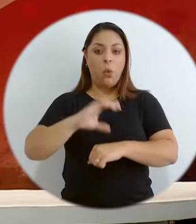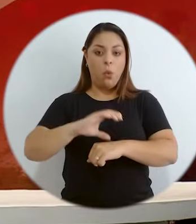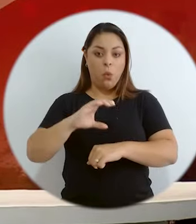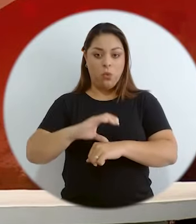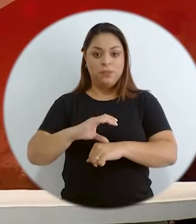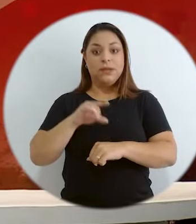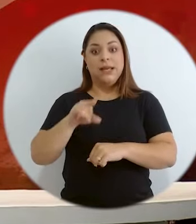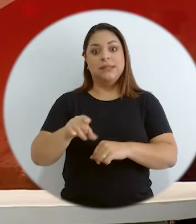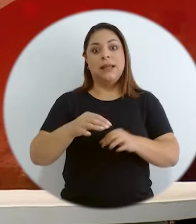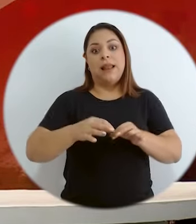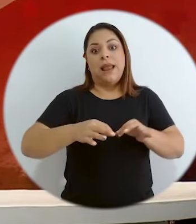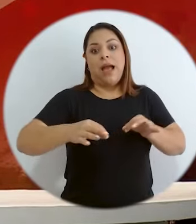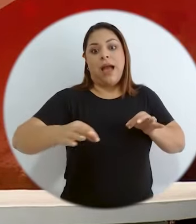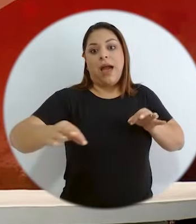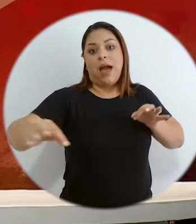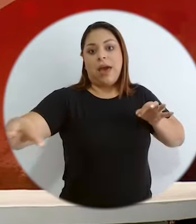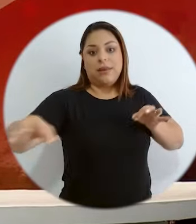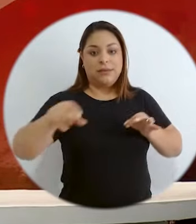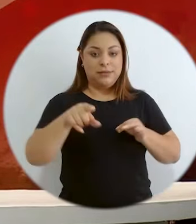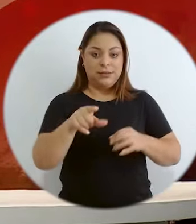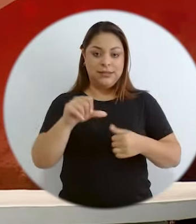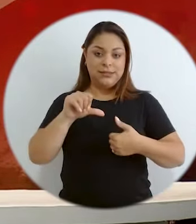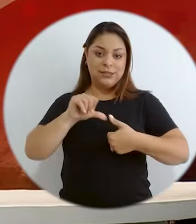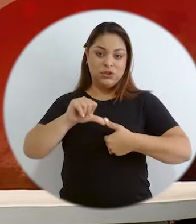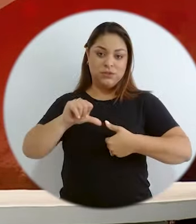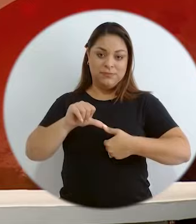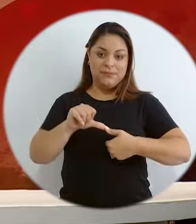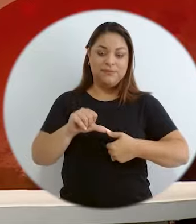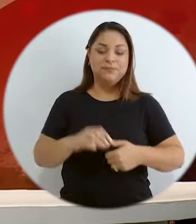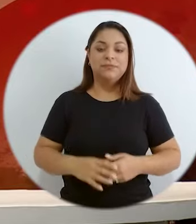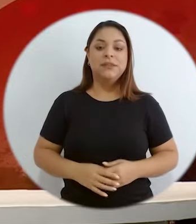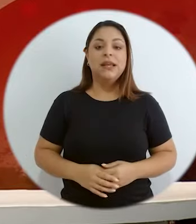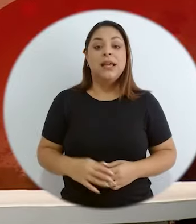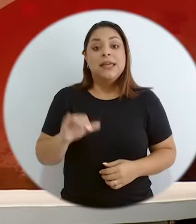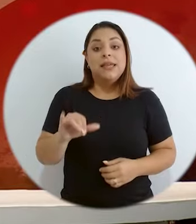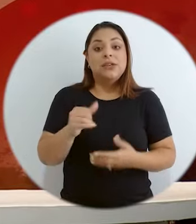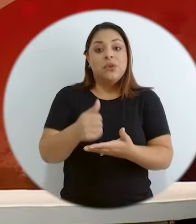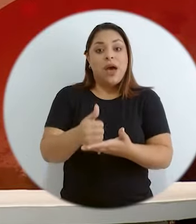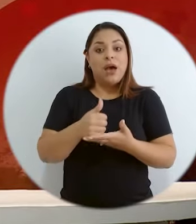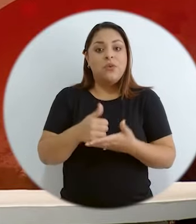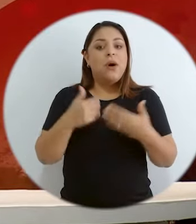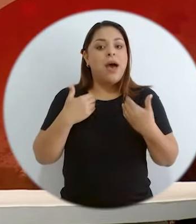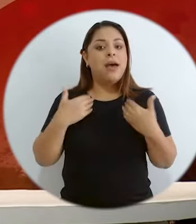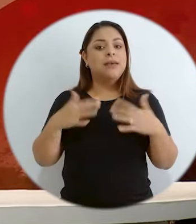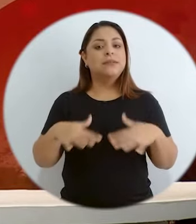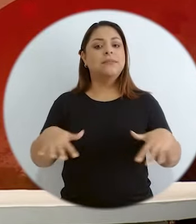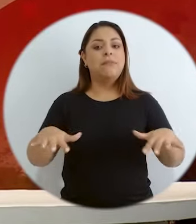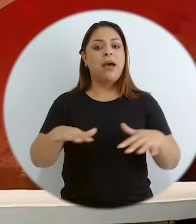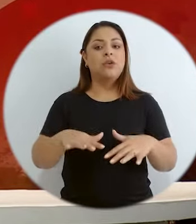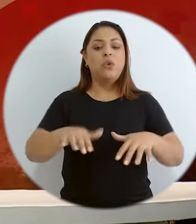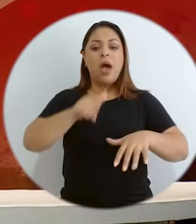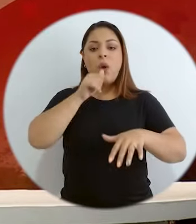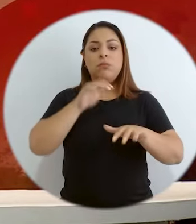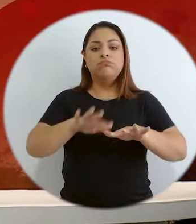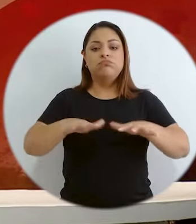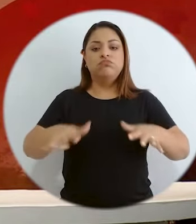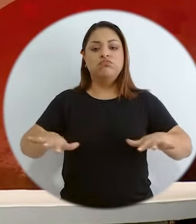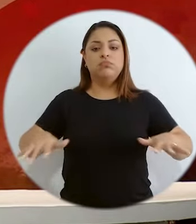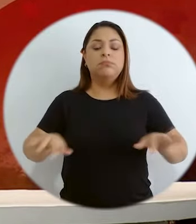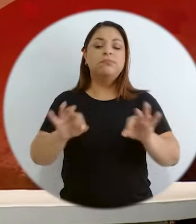y que nos permite, pues también tener un espacio marítimo muy, muy importante. Entonces, hay que